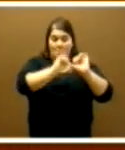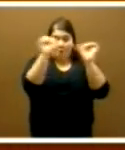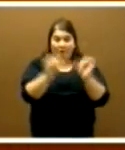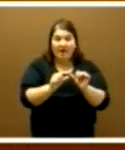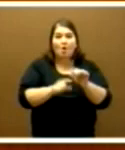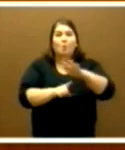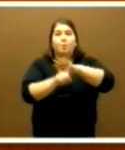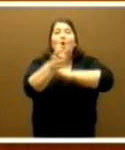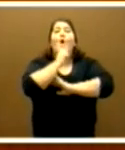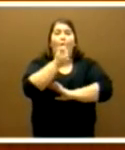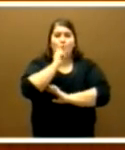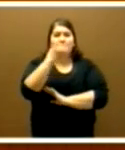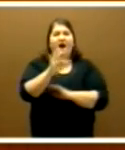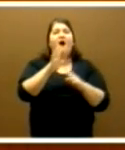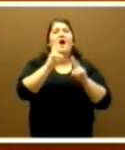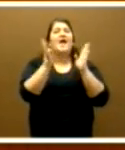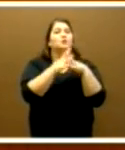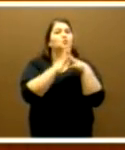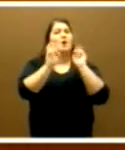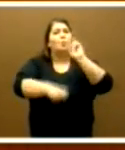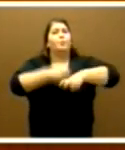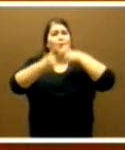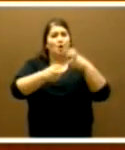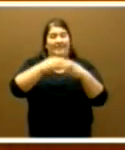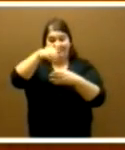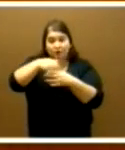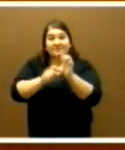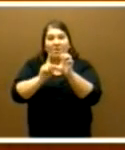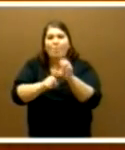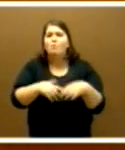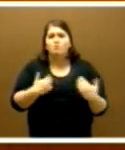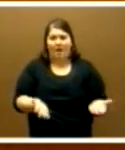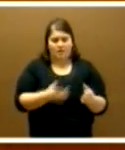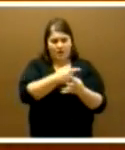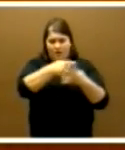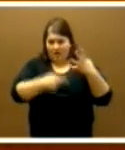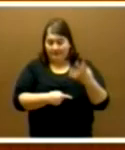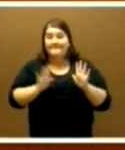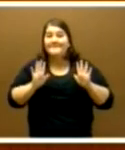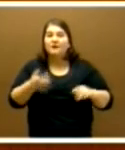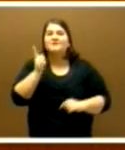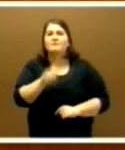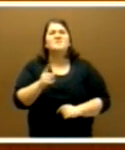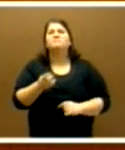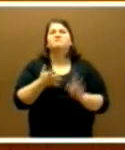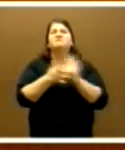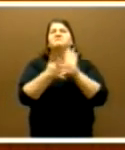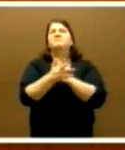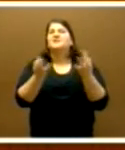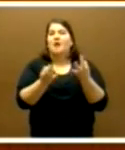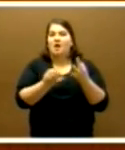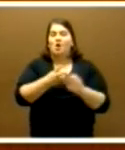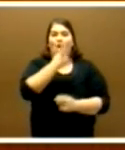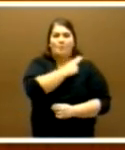de crecimiento y las reformas estructurales que deben abordarse en Extremadura. Pero también parte del compromiso con los